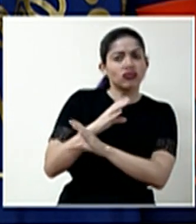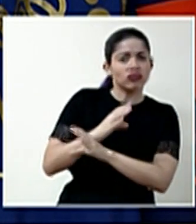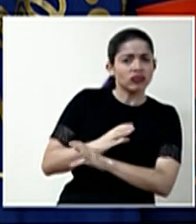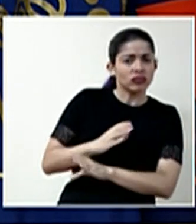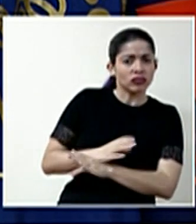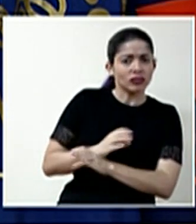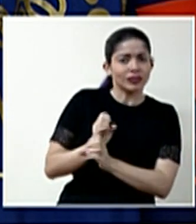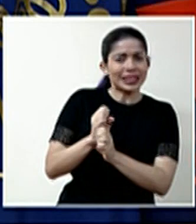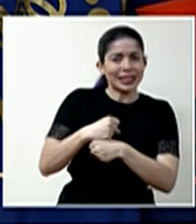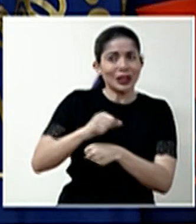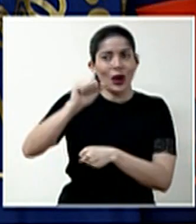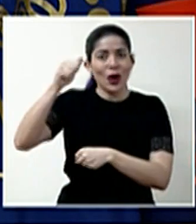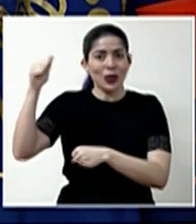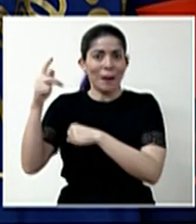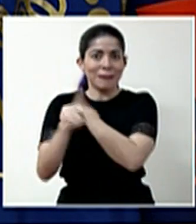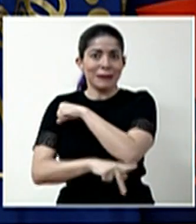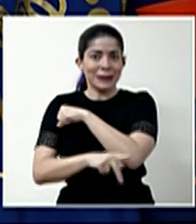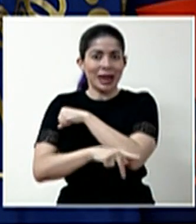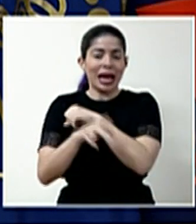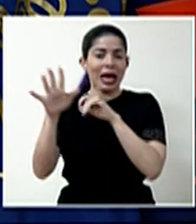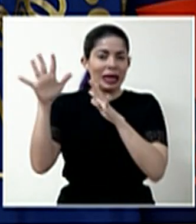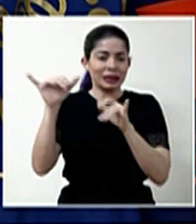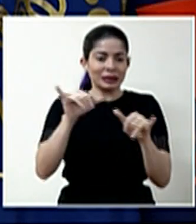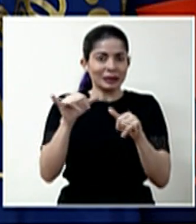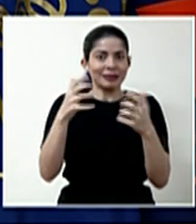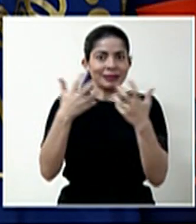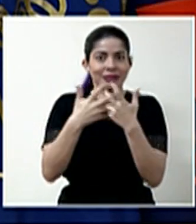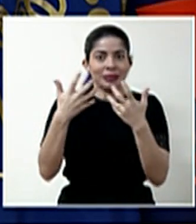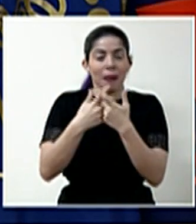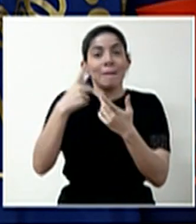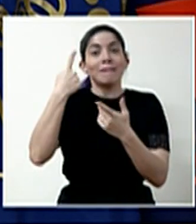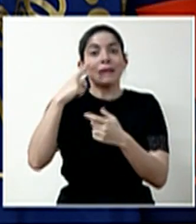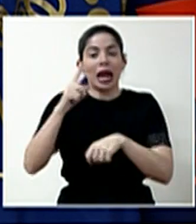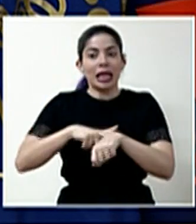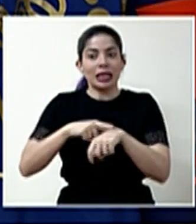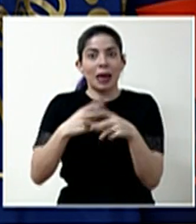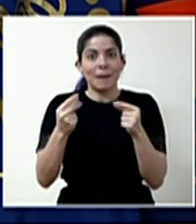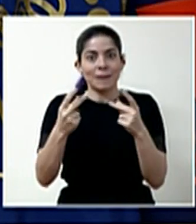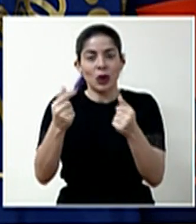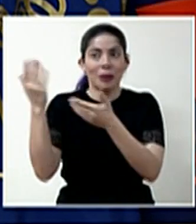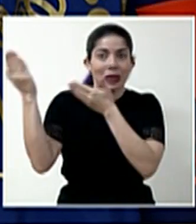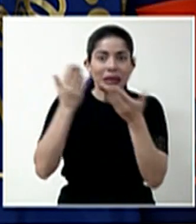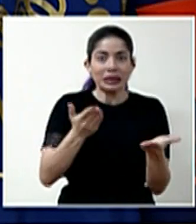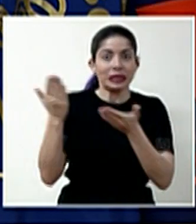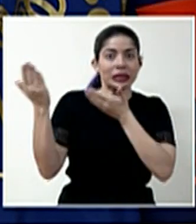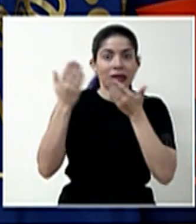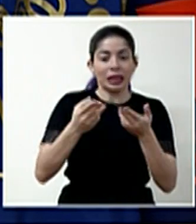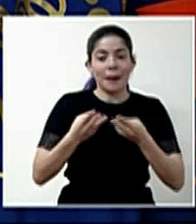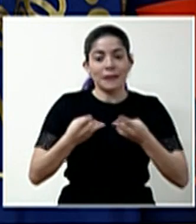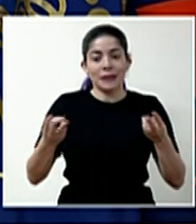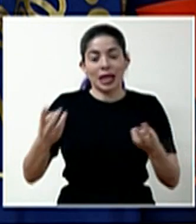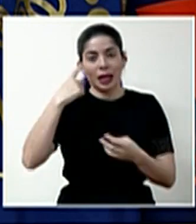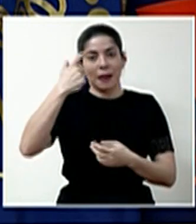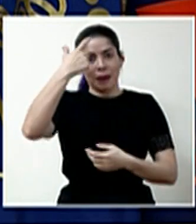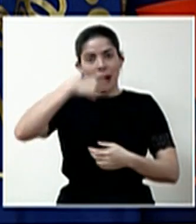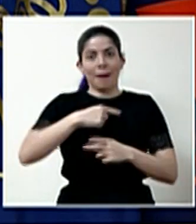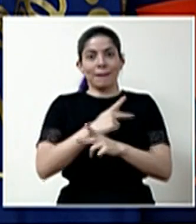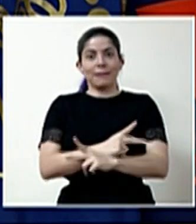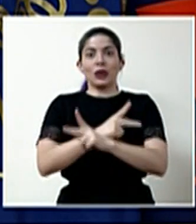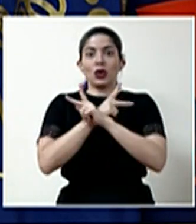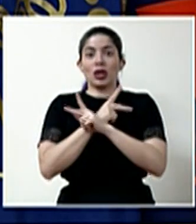desarrollado otras naciones para lograr trasladar de manera oportuna los insumos de protección personal